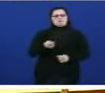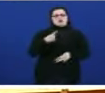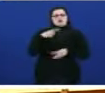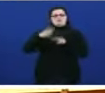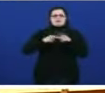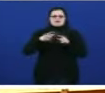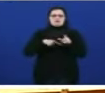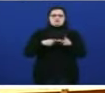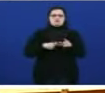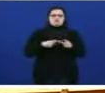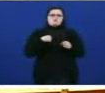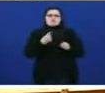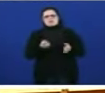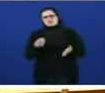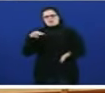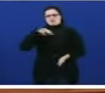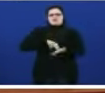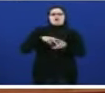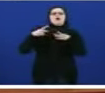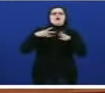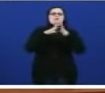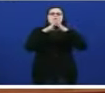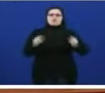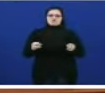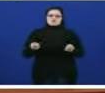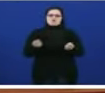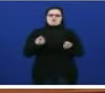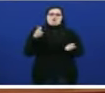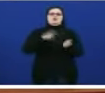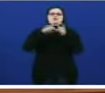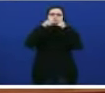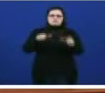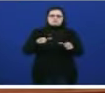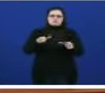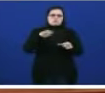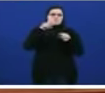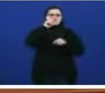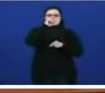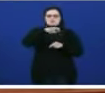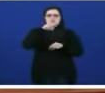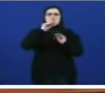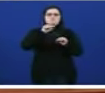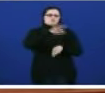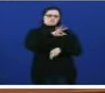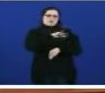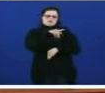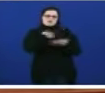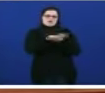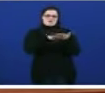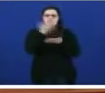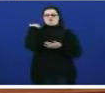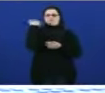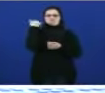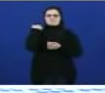incorpórense nacionalistas o acordo lingüístico pidellelo expresamente e rematou ala cada quen mais